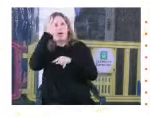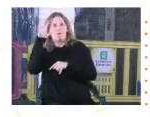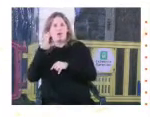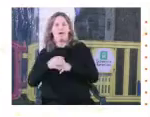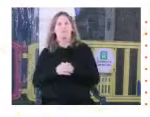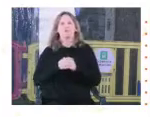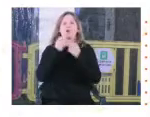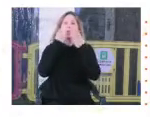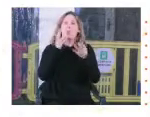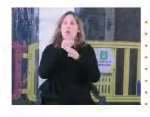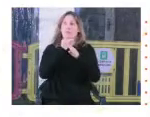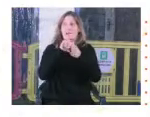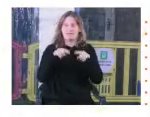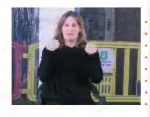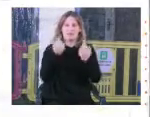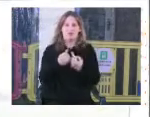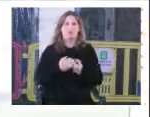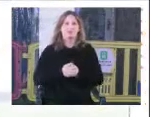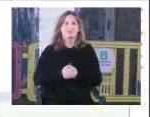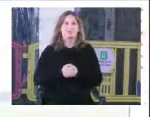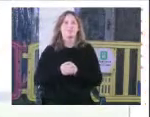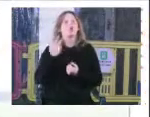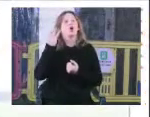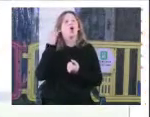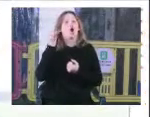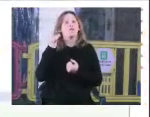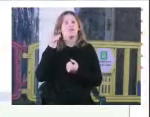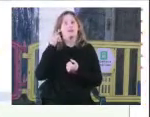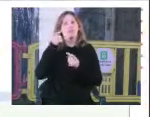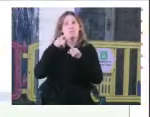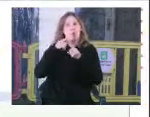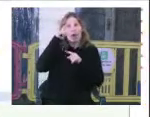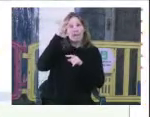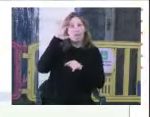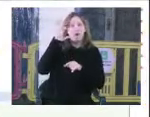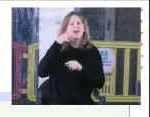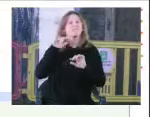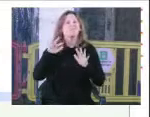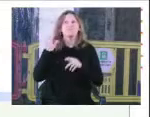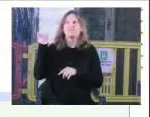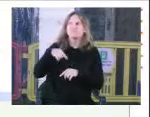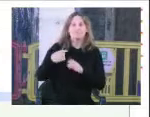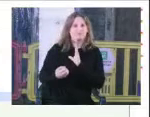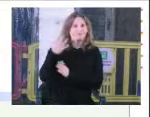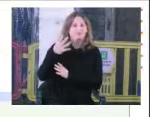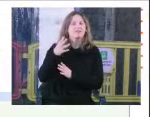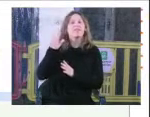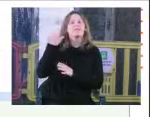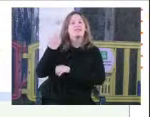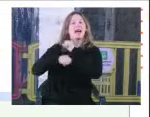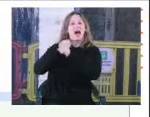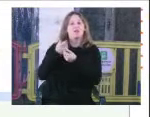Hola, buenas tardes a todos. Bueno, Jóvenes por la Memoria surge cuando se cumplían 30 años de la